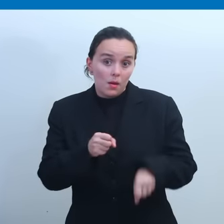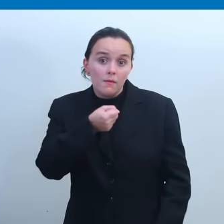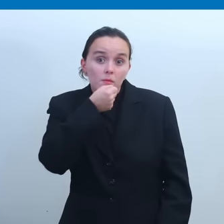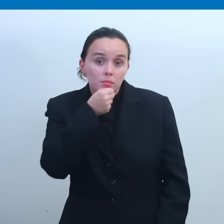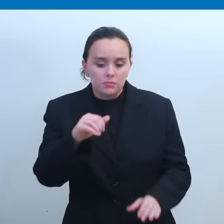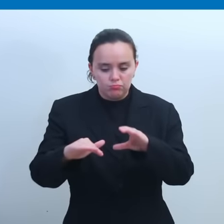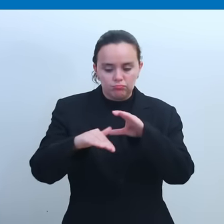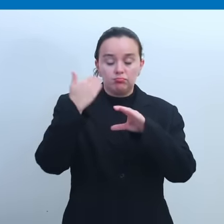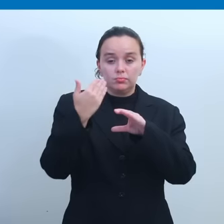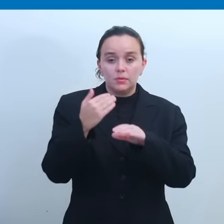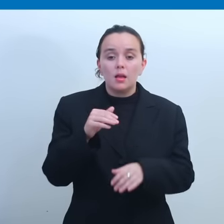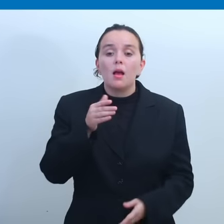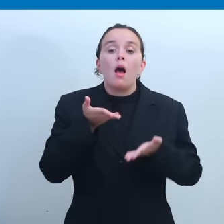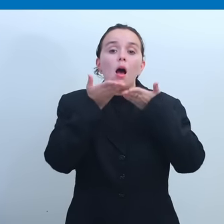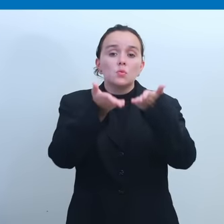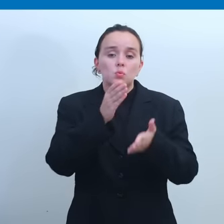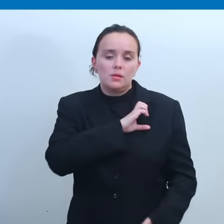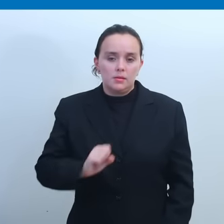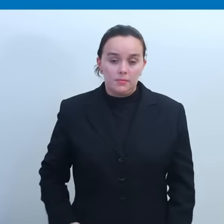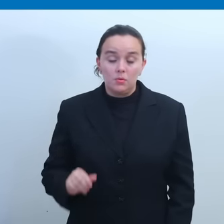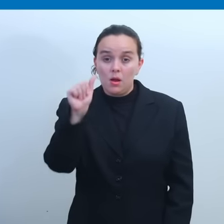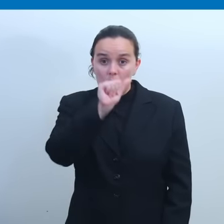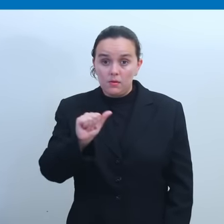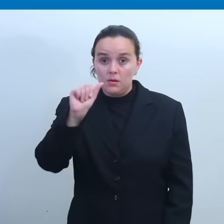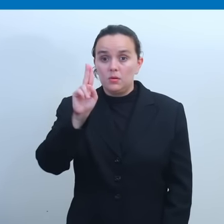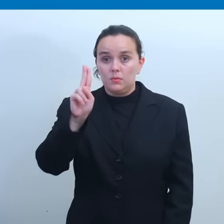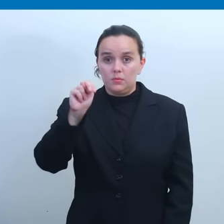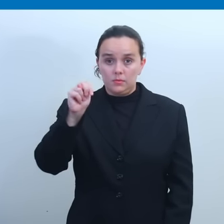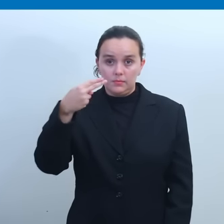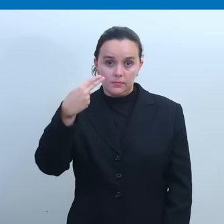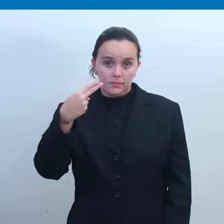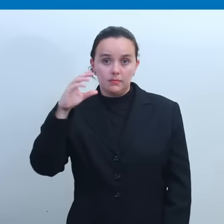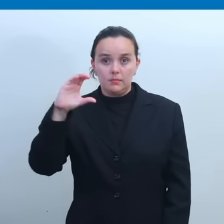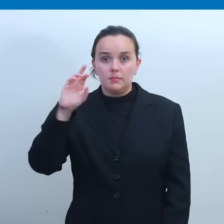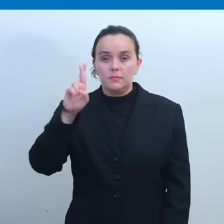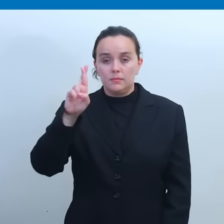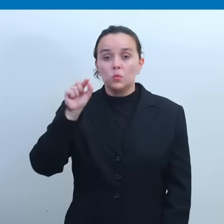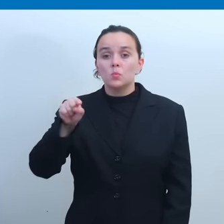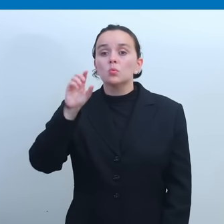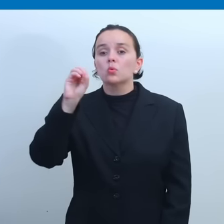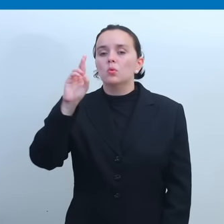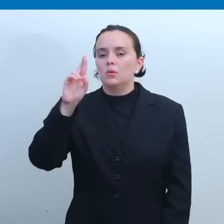información a través de nuestro correo electrónico AyudaElSalvador, arroba, unhcr